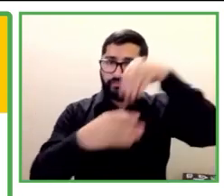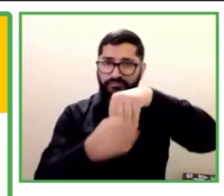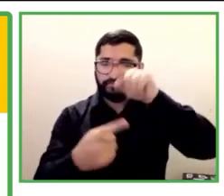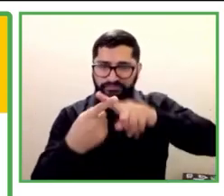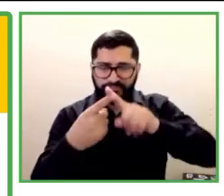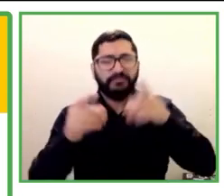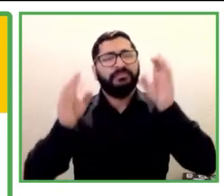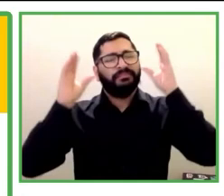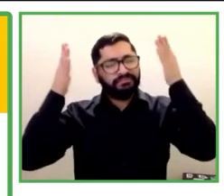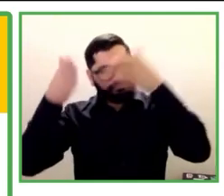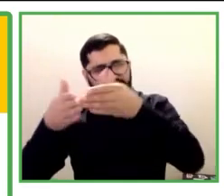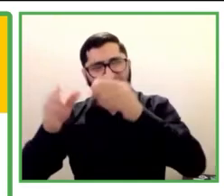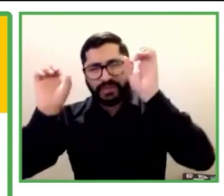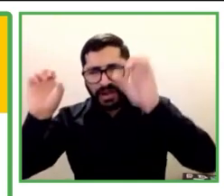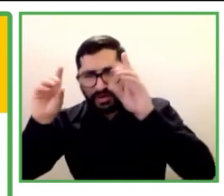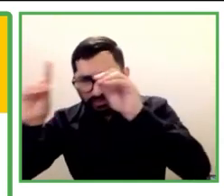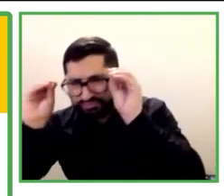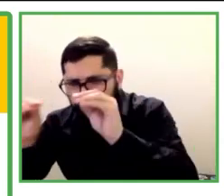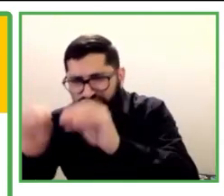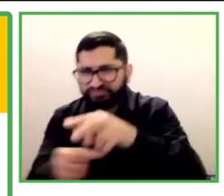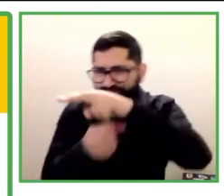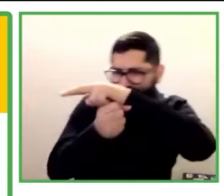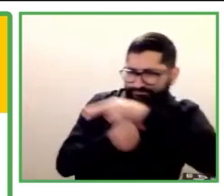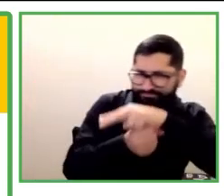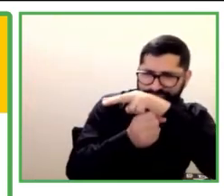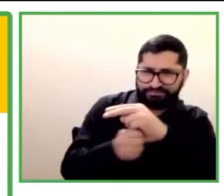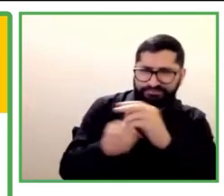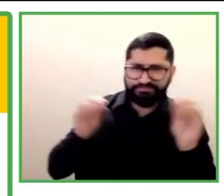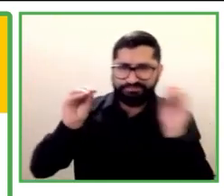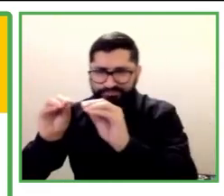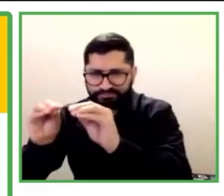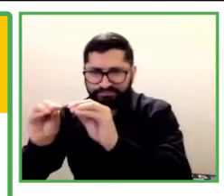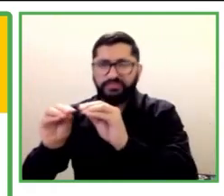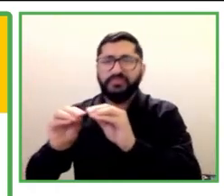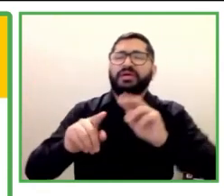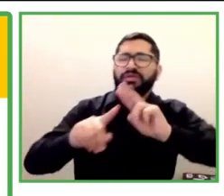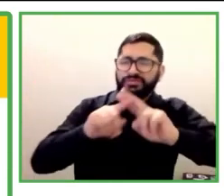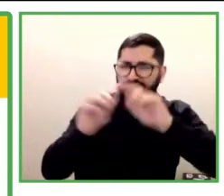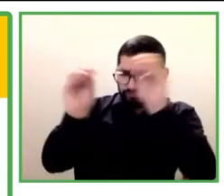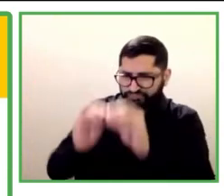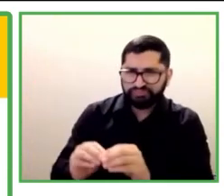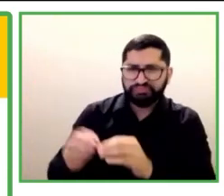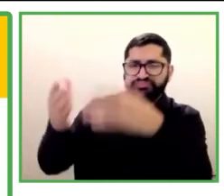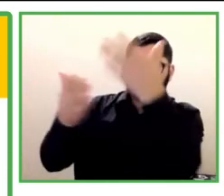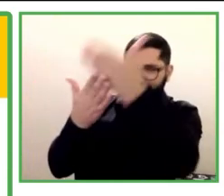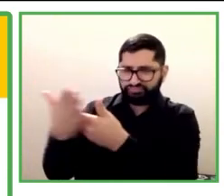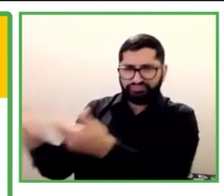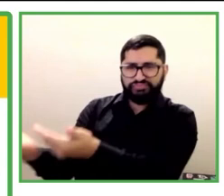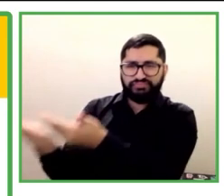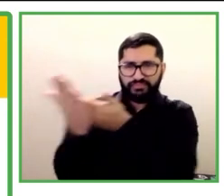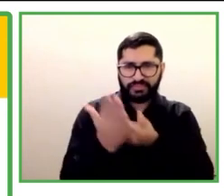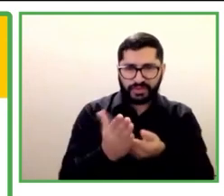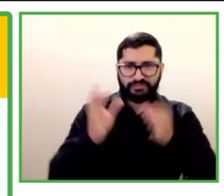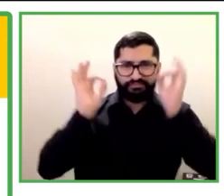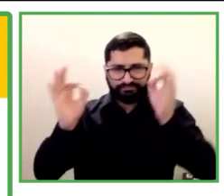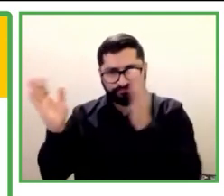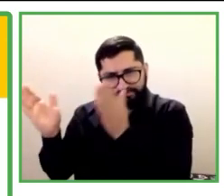hacemos una guía, y estamos ahí en su programa todo el tiempo. El tipo de partner